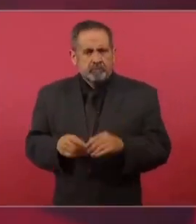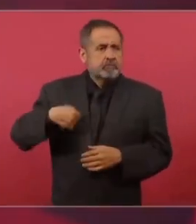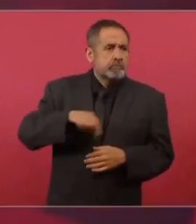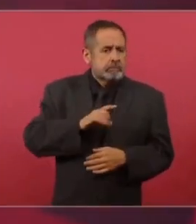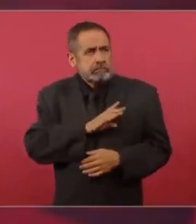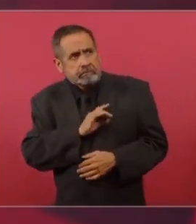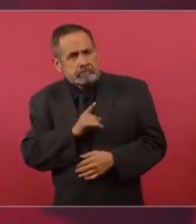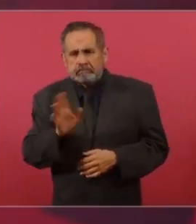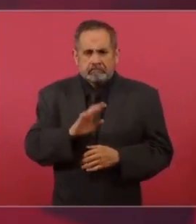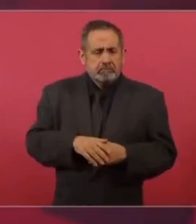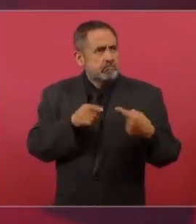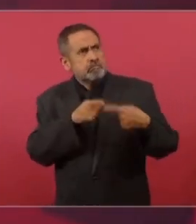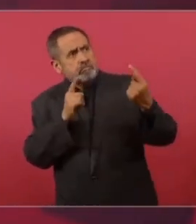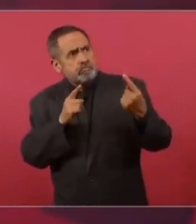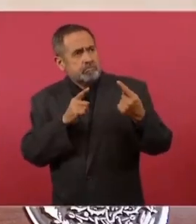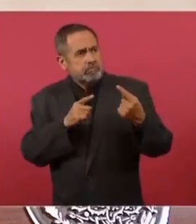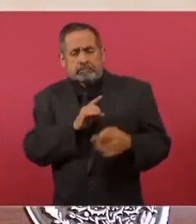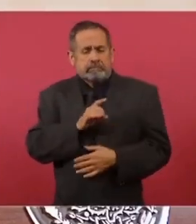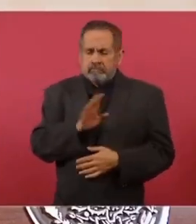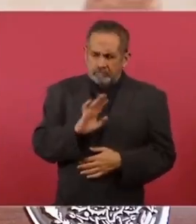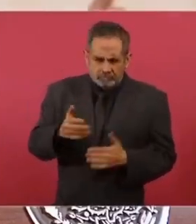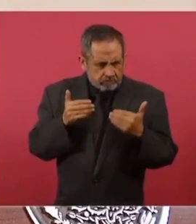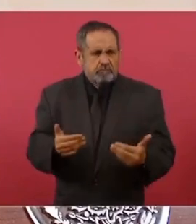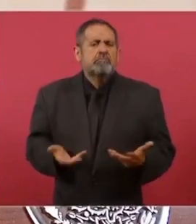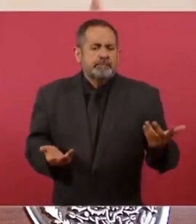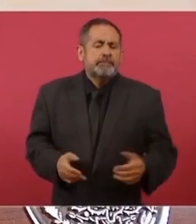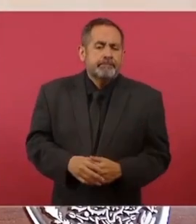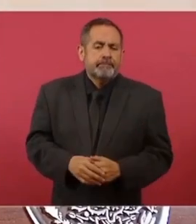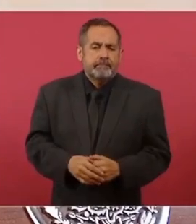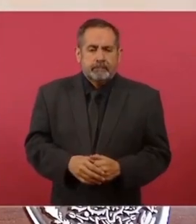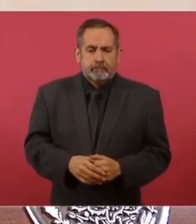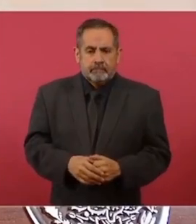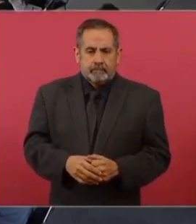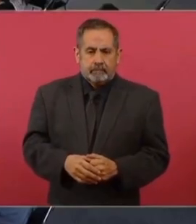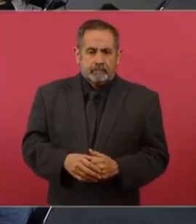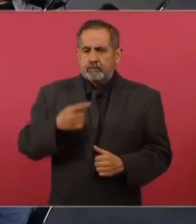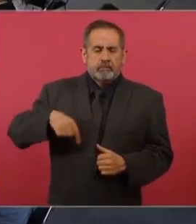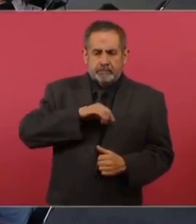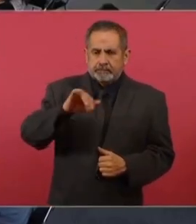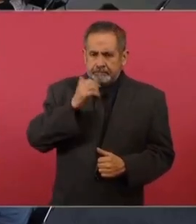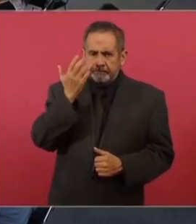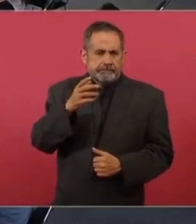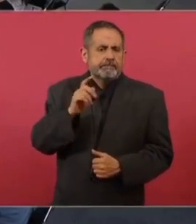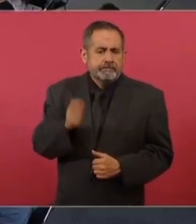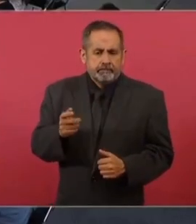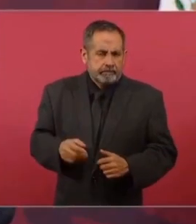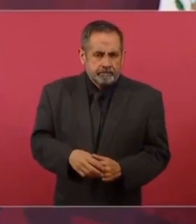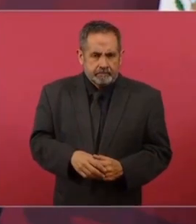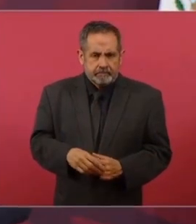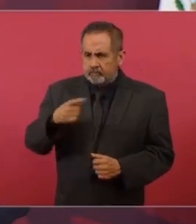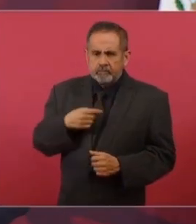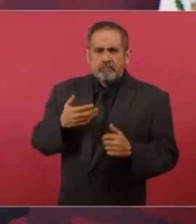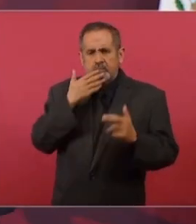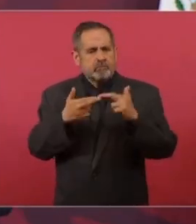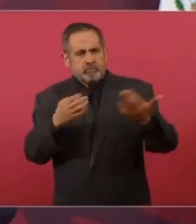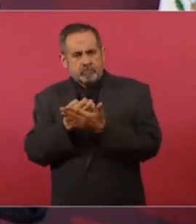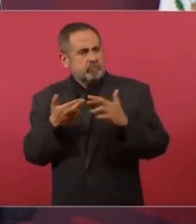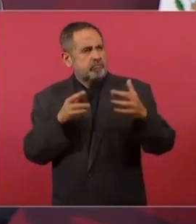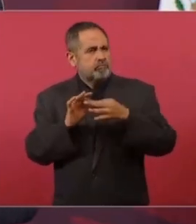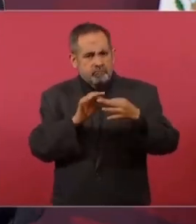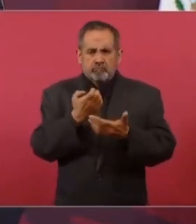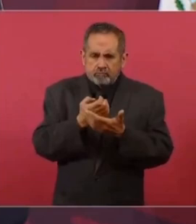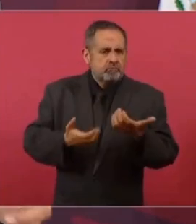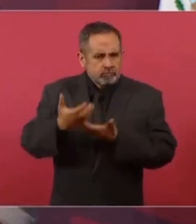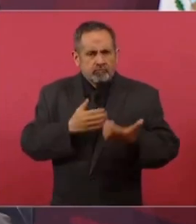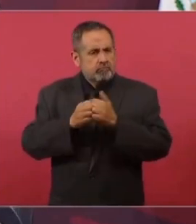a las controversias, porque sí queremos fortalecer nuestras relaciones económicas, comerciales.